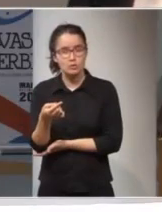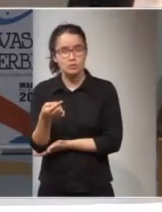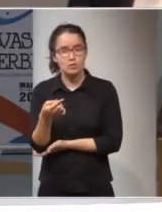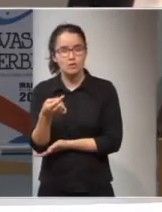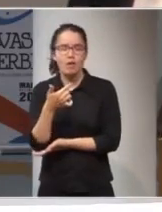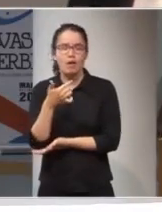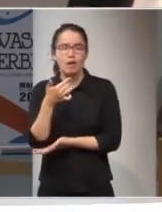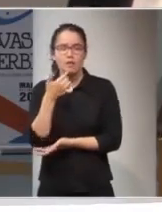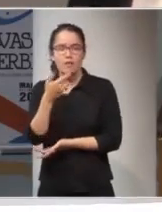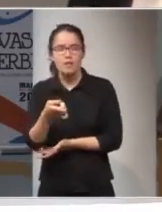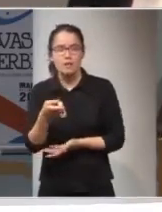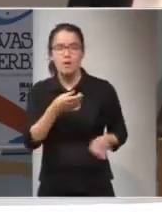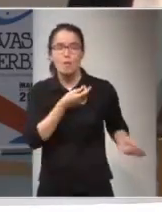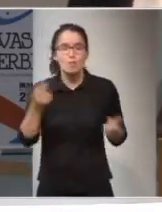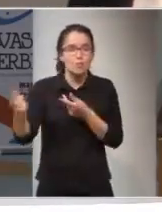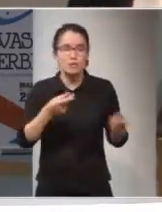decir que hay flujo